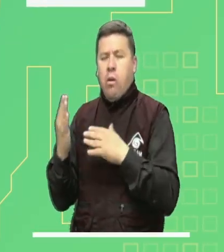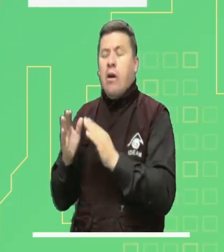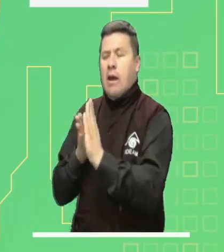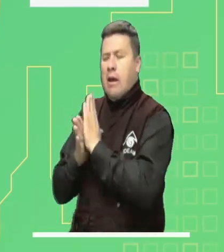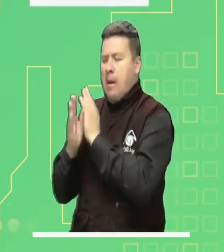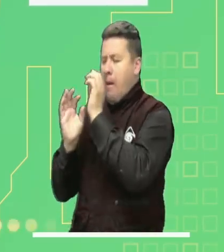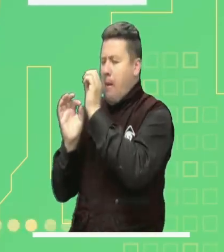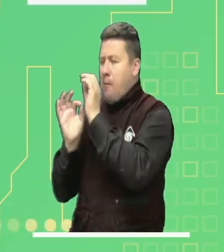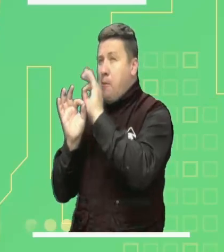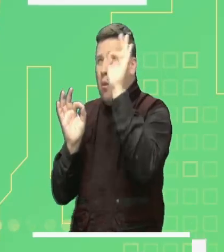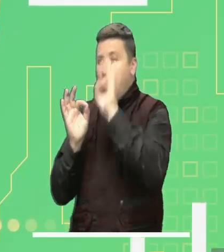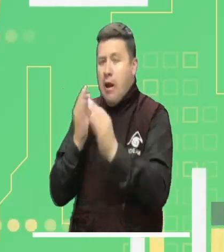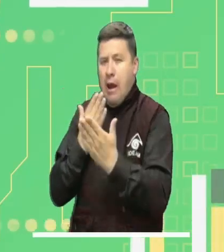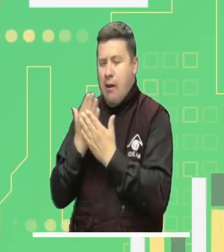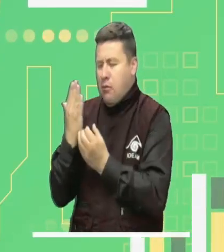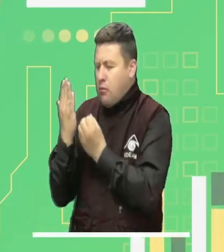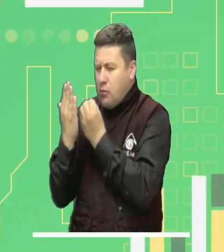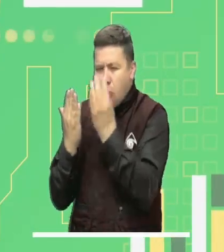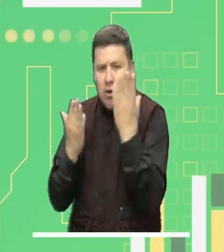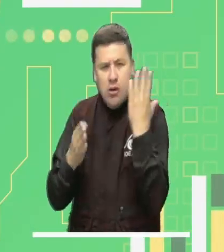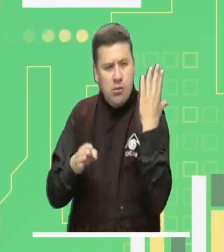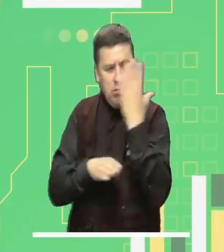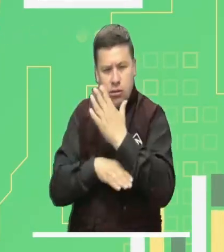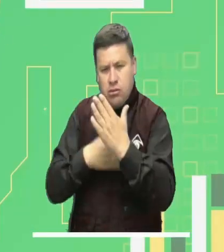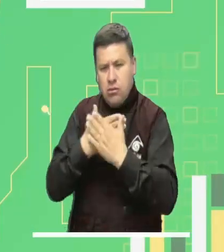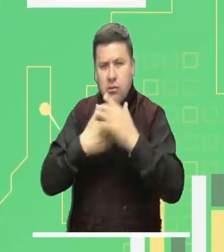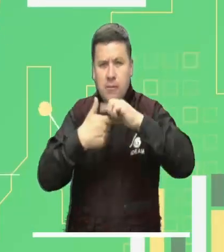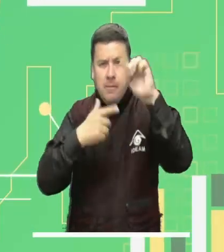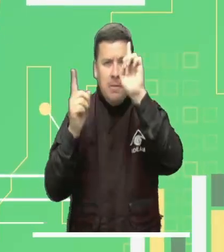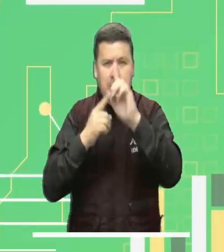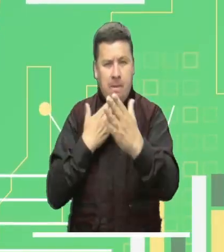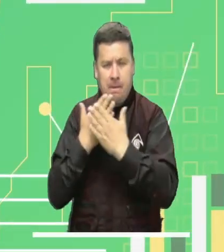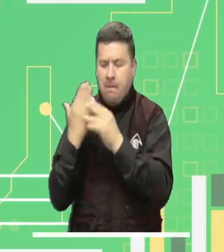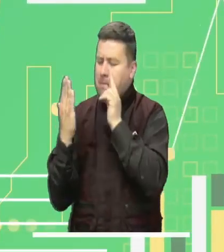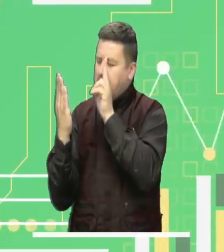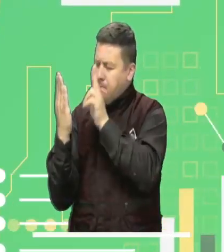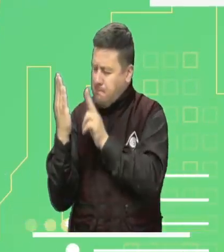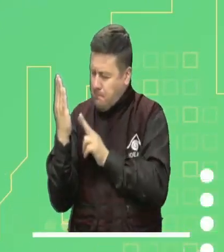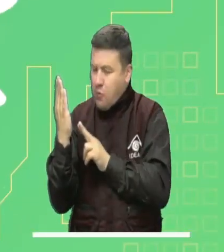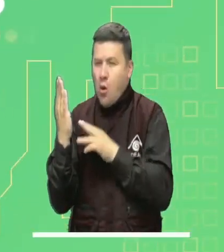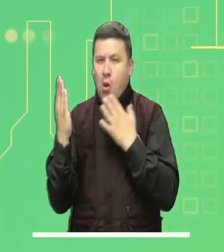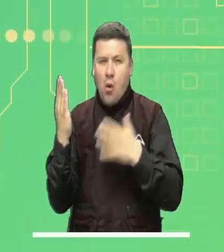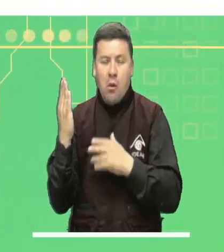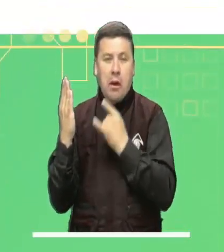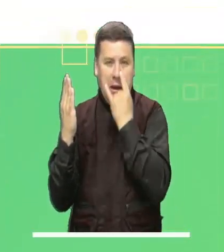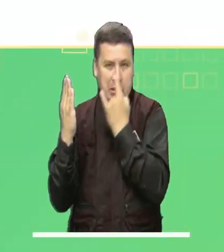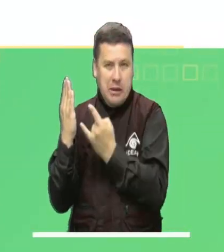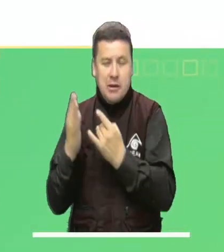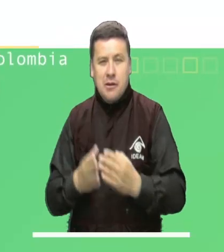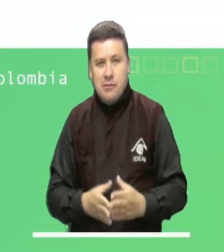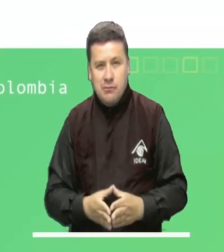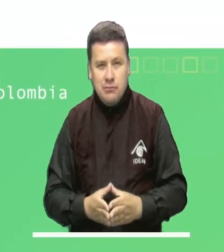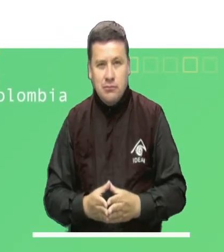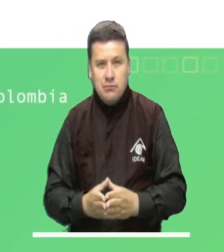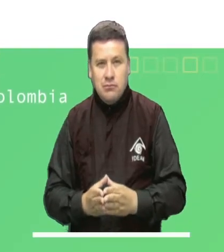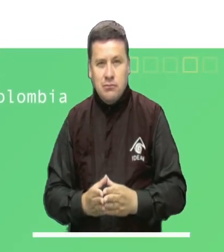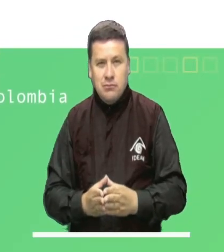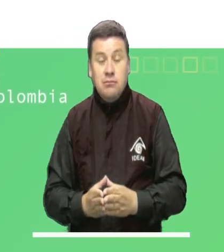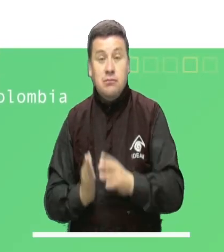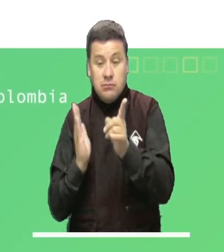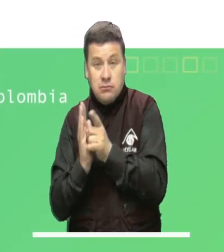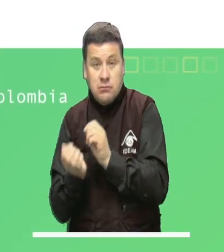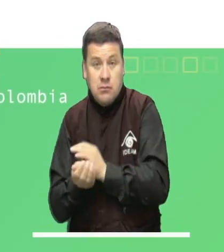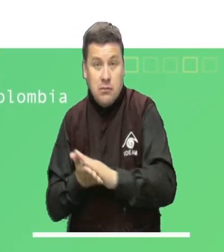alertas tempranas. Información detallada a nivel municipal, cifras de deforestación, estadísticas de rayos y otros datos de